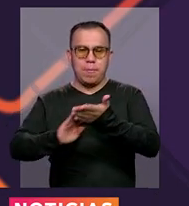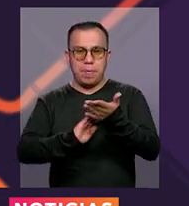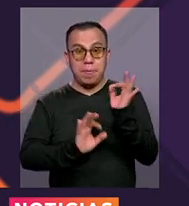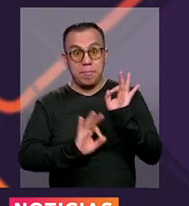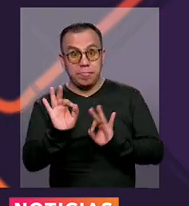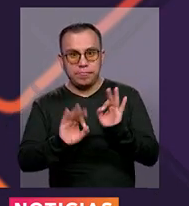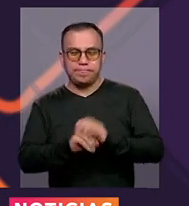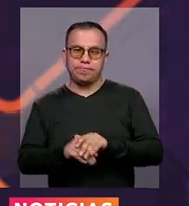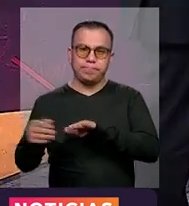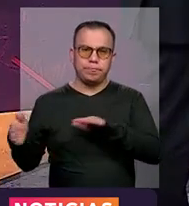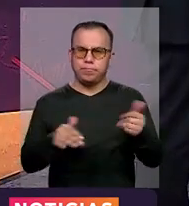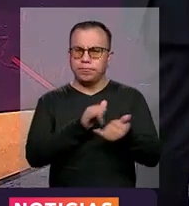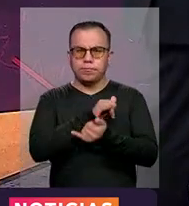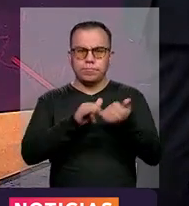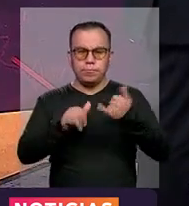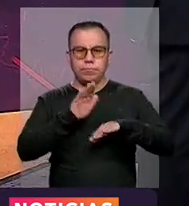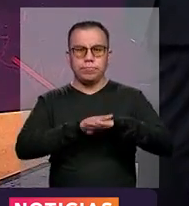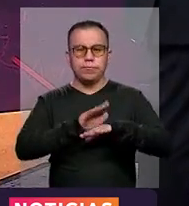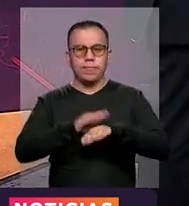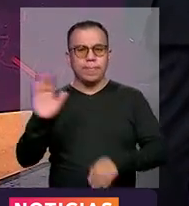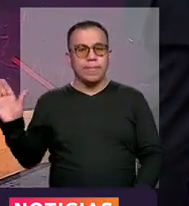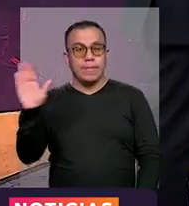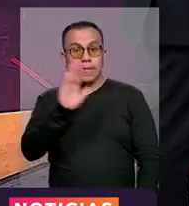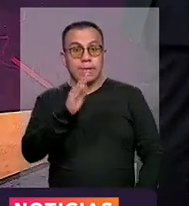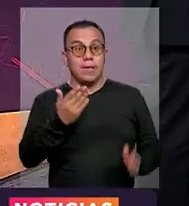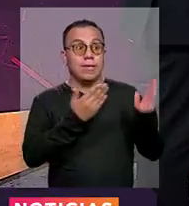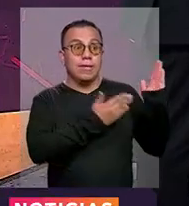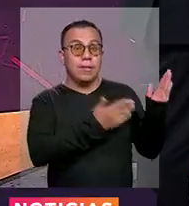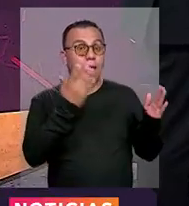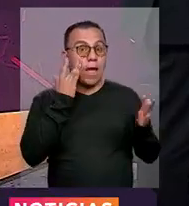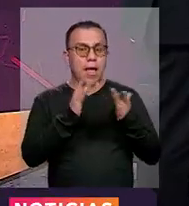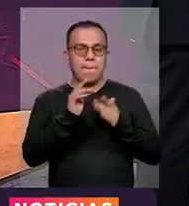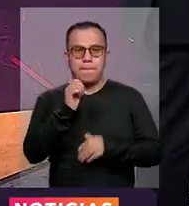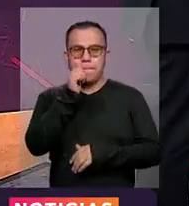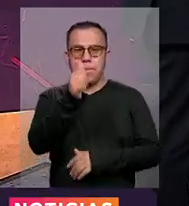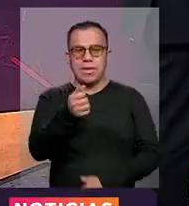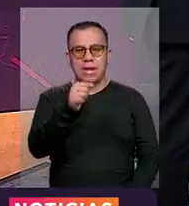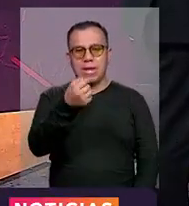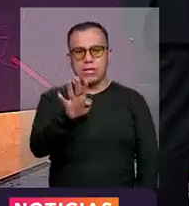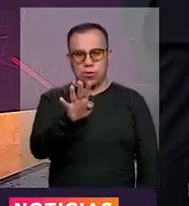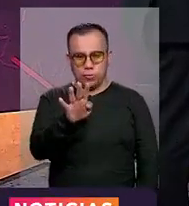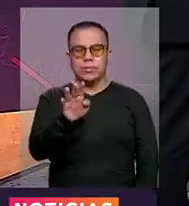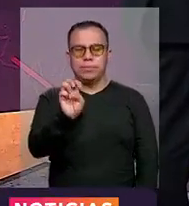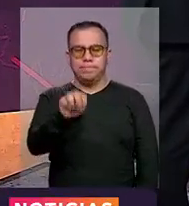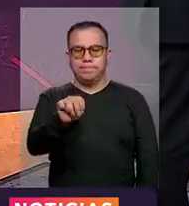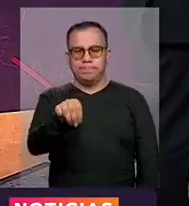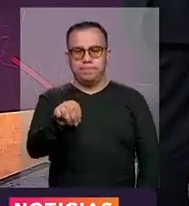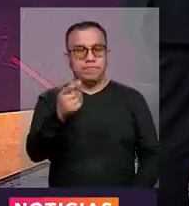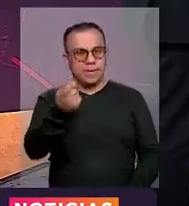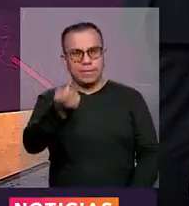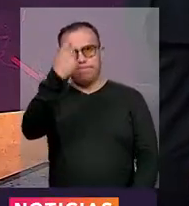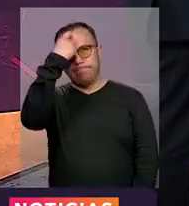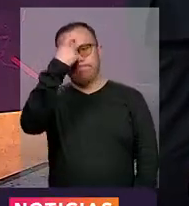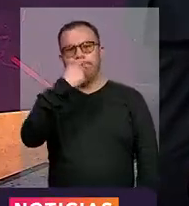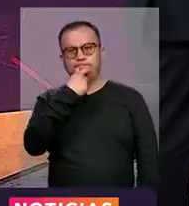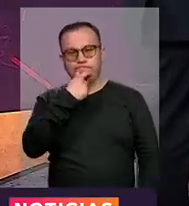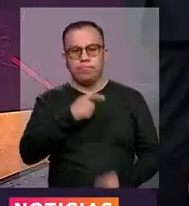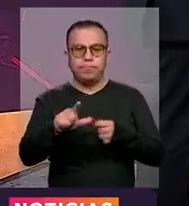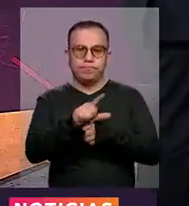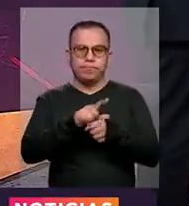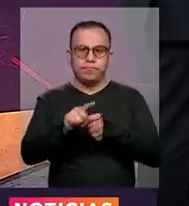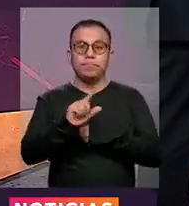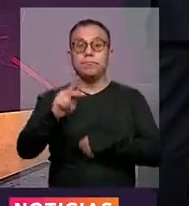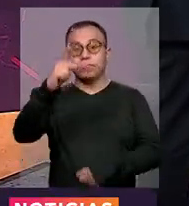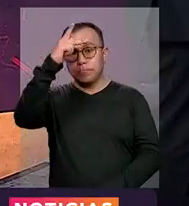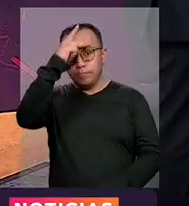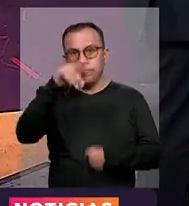preventivo. Y vamos con la última advertencia. Recuerden, esto se está hablando del día 14 de diciembre, este martes, para que estemos atentos. Localidad